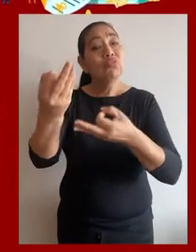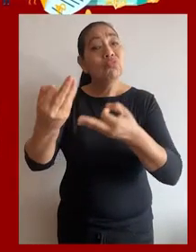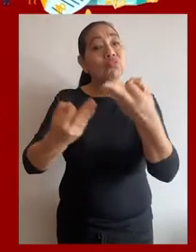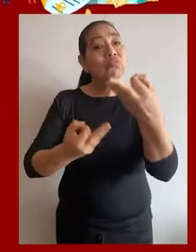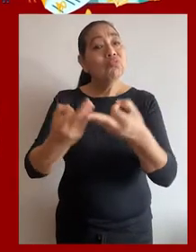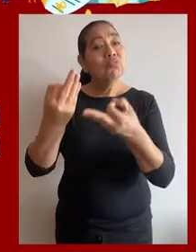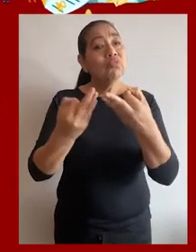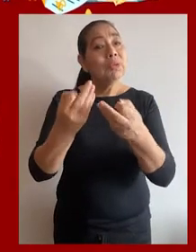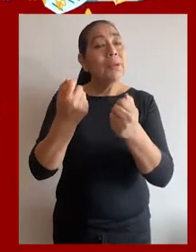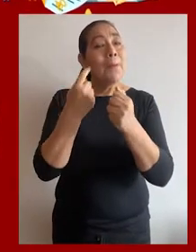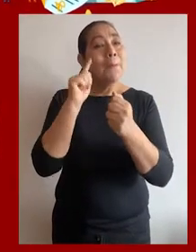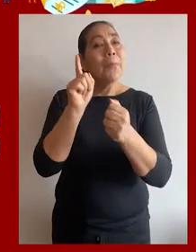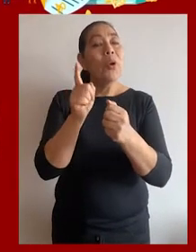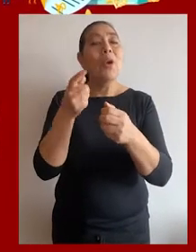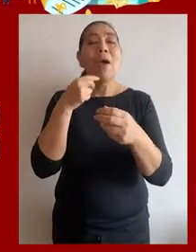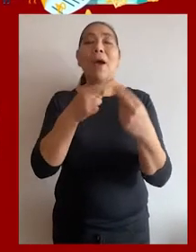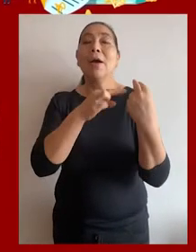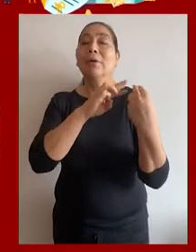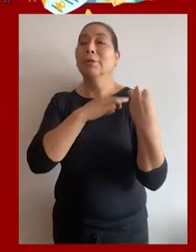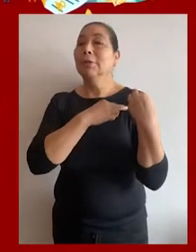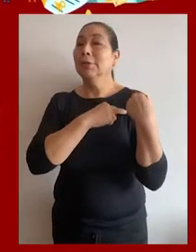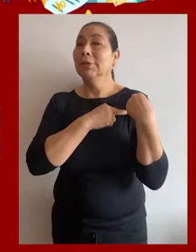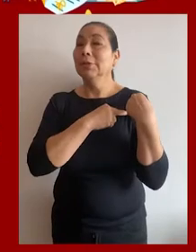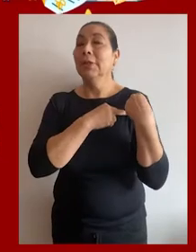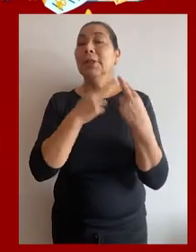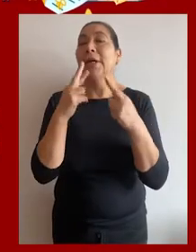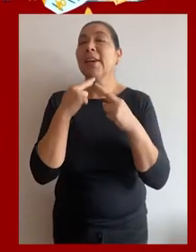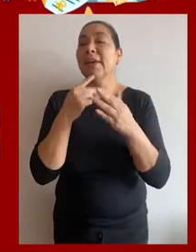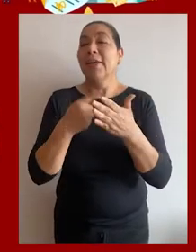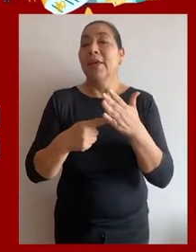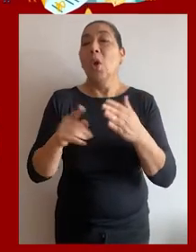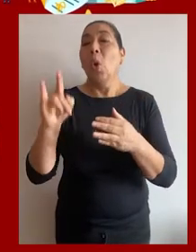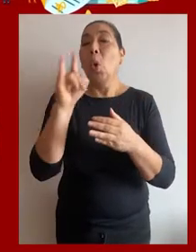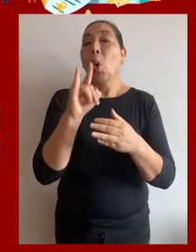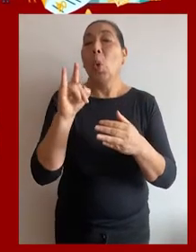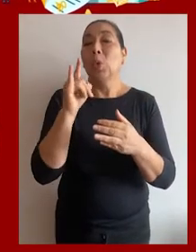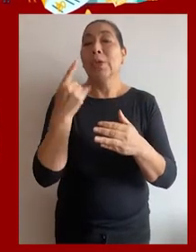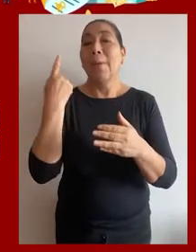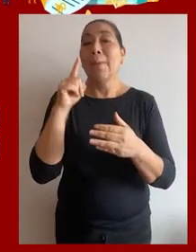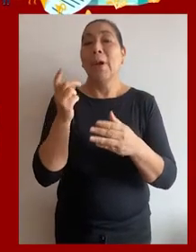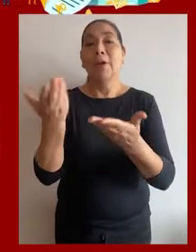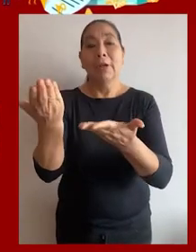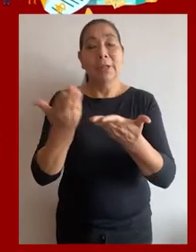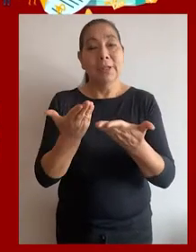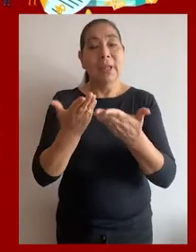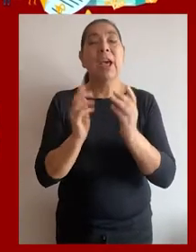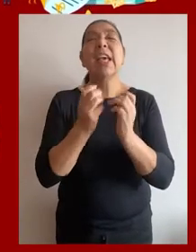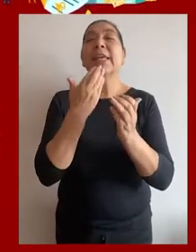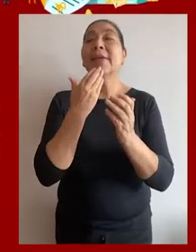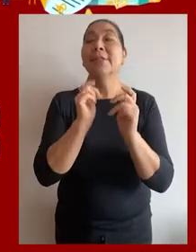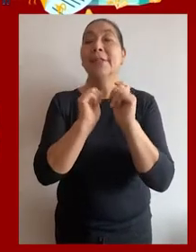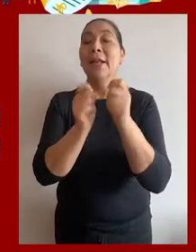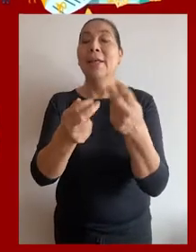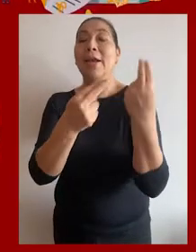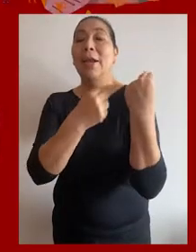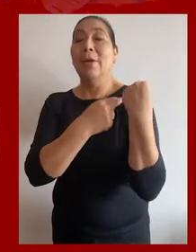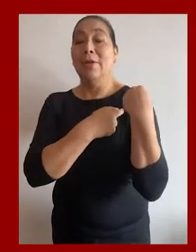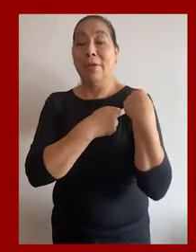rendición de cuentas de los funcionarios por la misión y objetivos encargados. Y el uso de los bienes y recursos asignados.